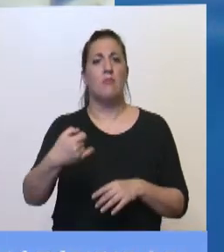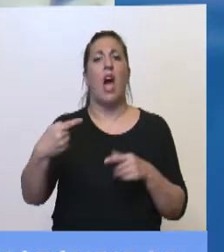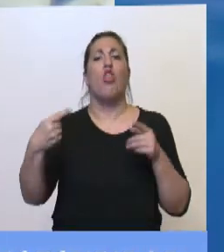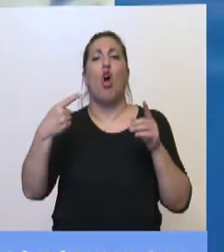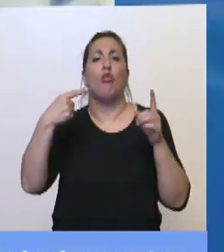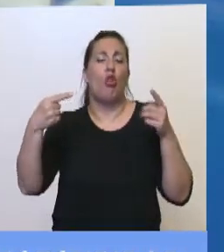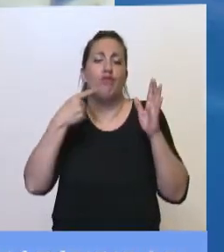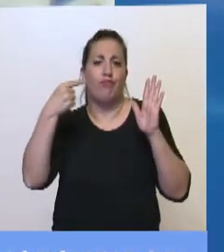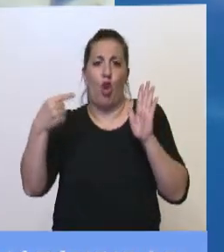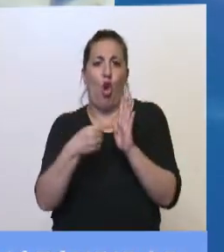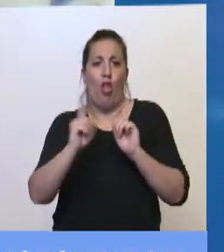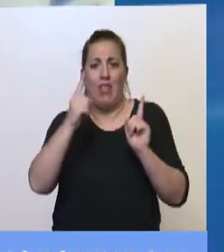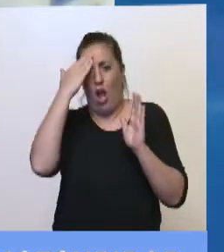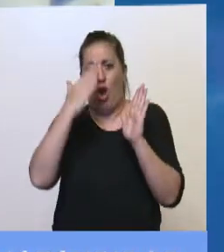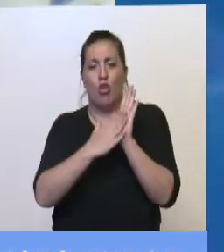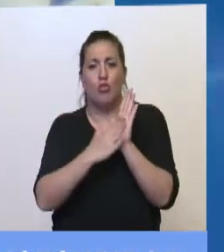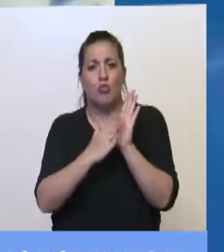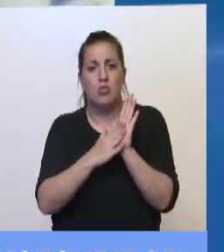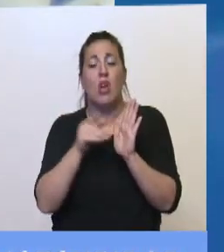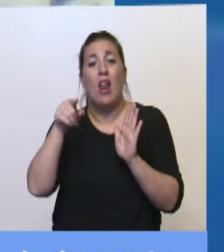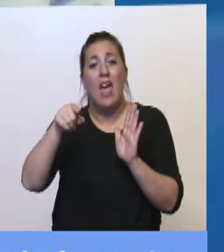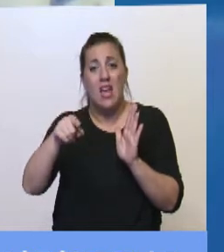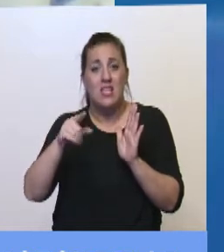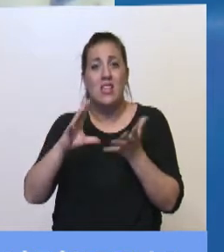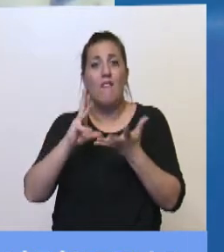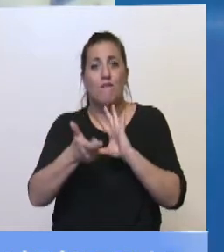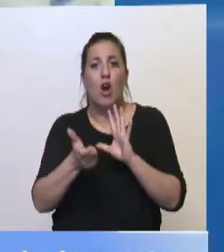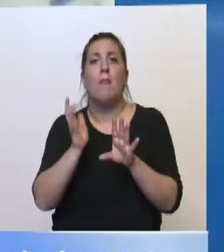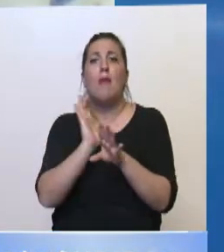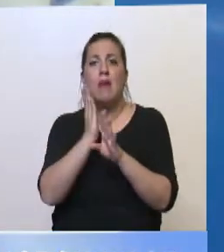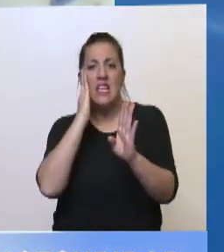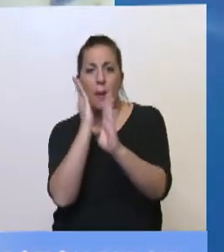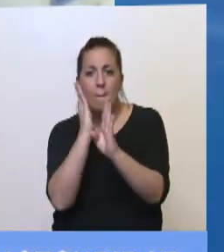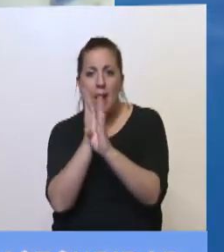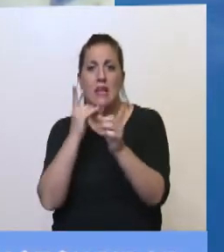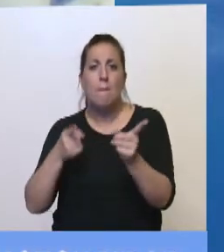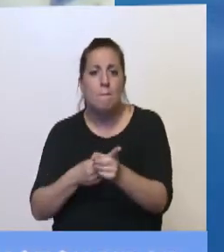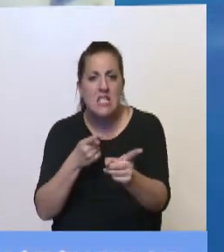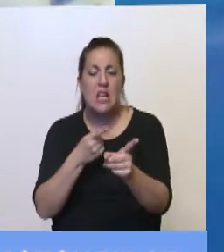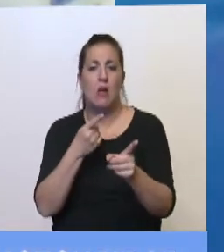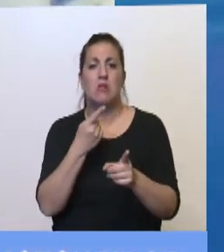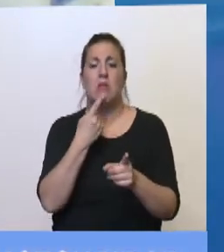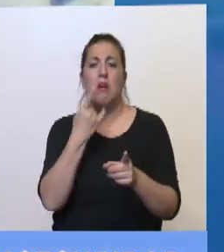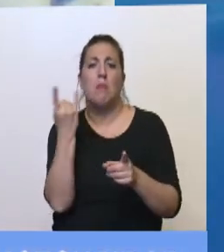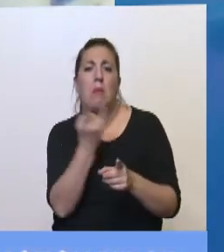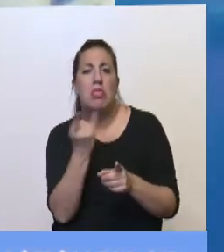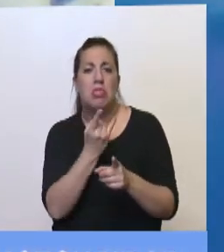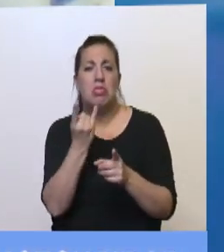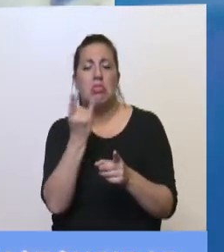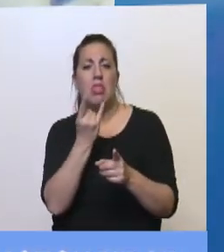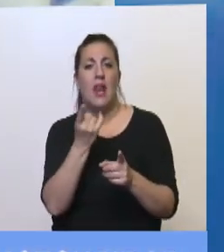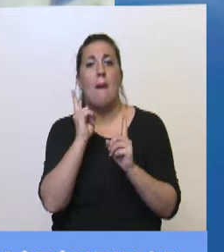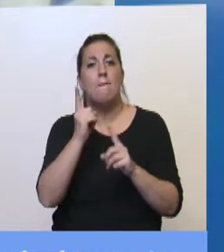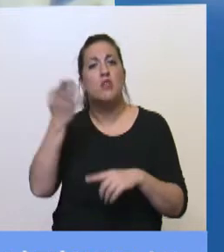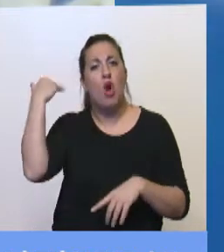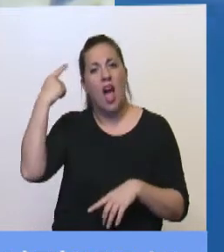declarado. Y esto formó parte de una de las herramientas de espionaje, de persecución política y de defamación que utilizó